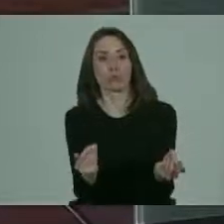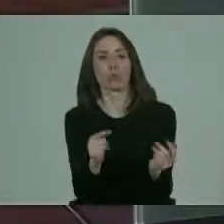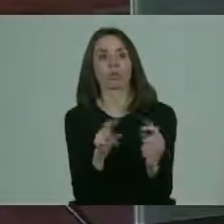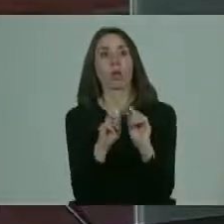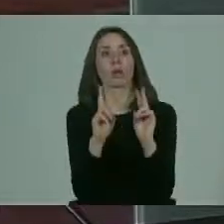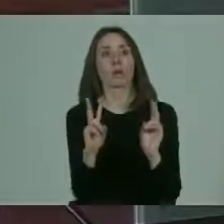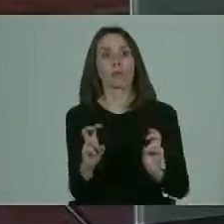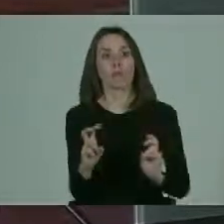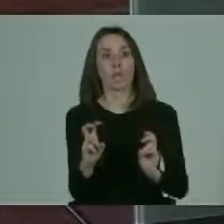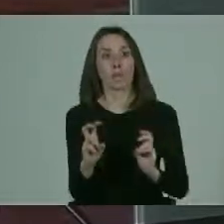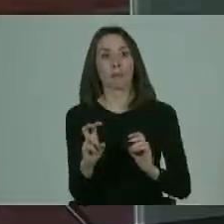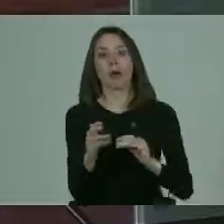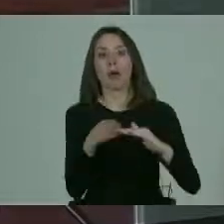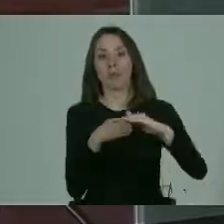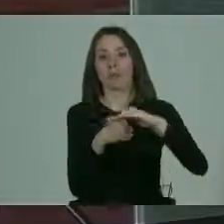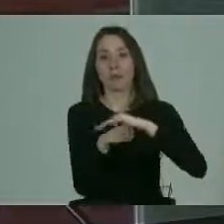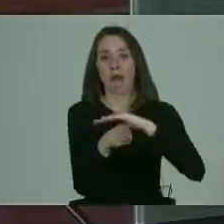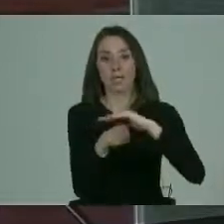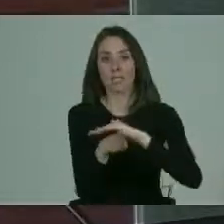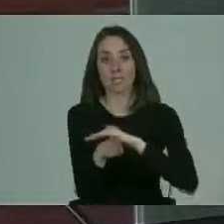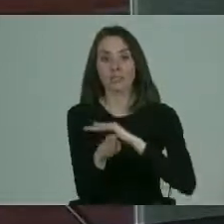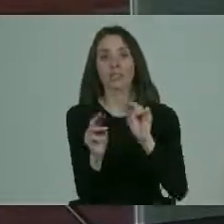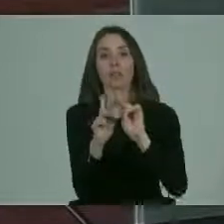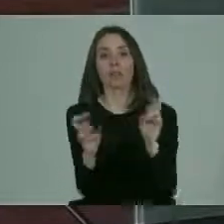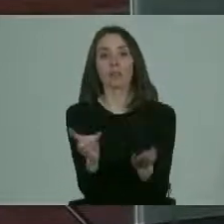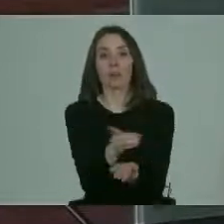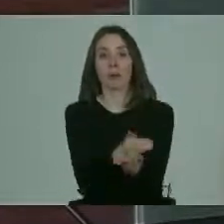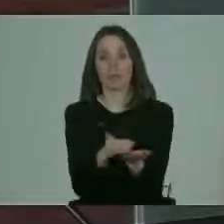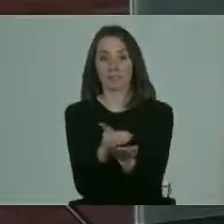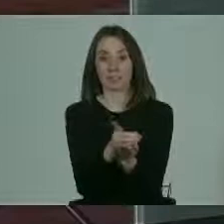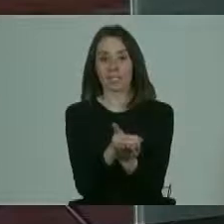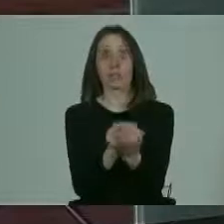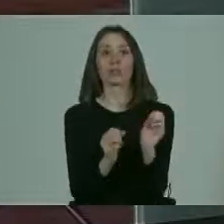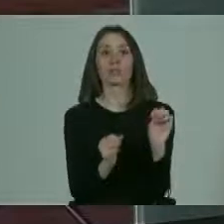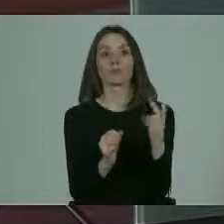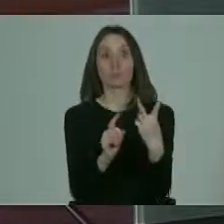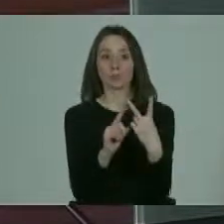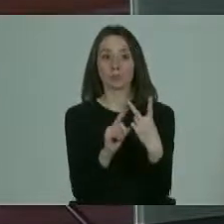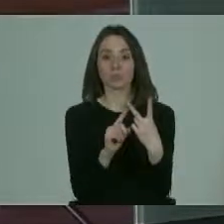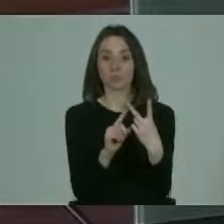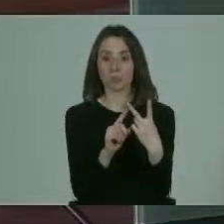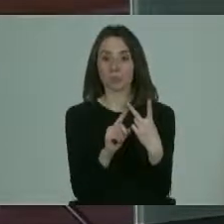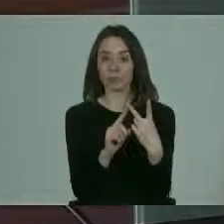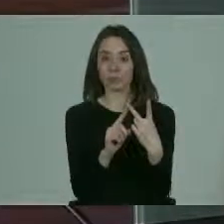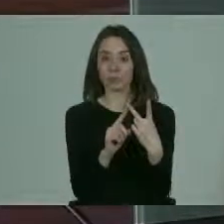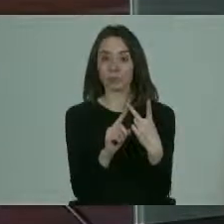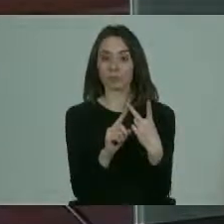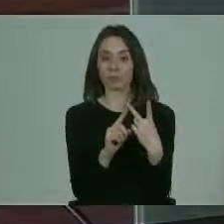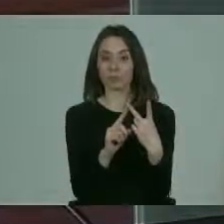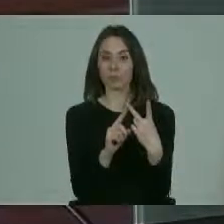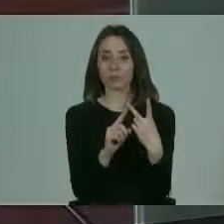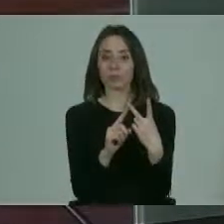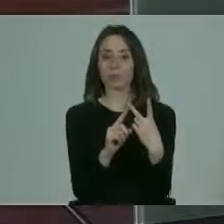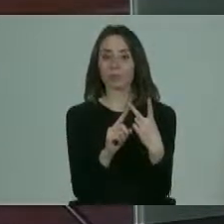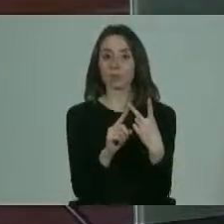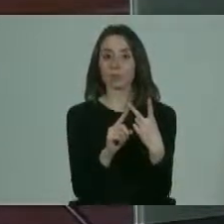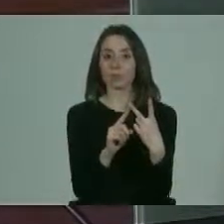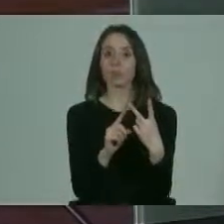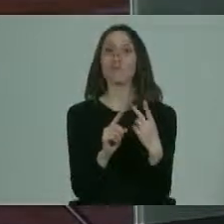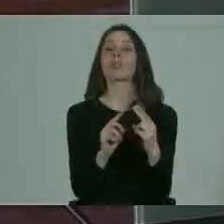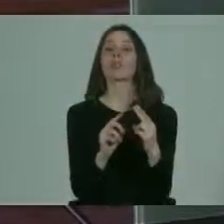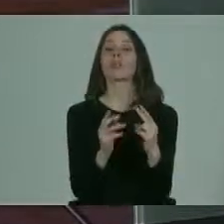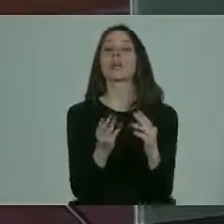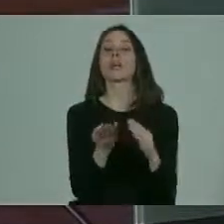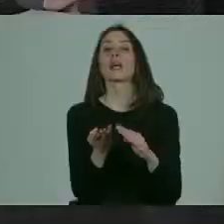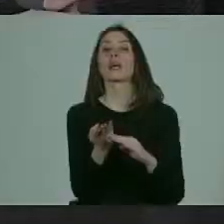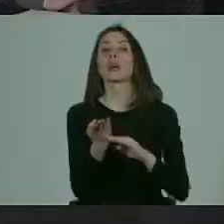tema de accesibilidad y de temas de diseño un segundo tema tiene que ver con todo lo que son los